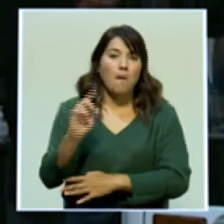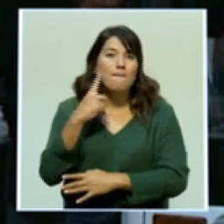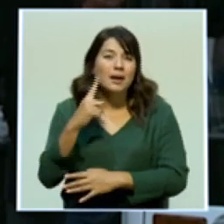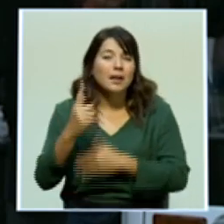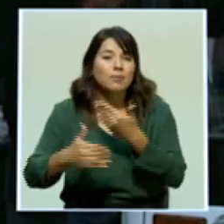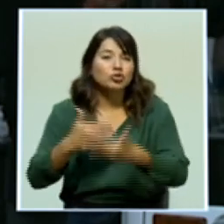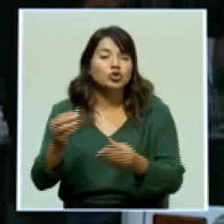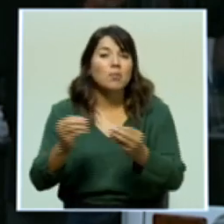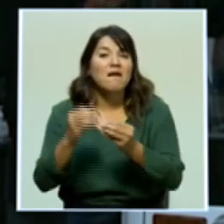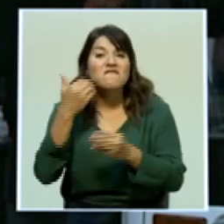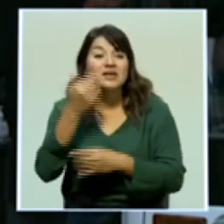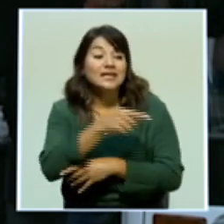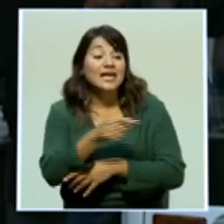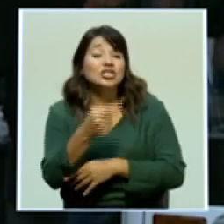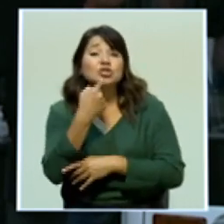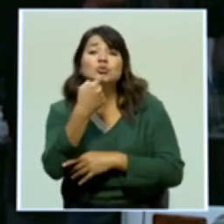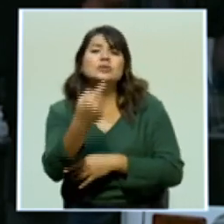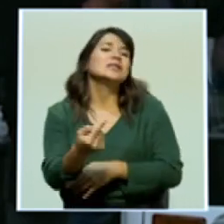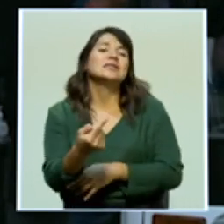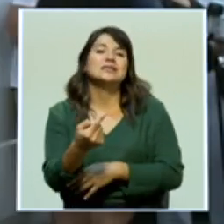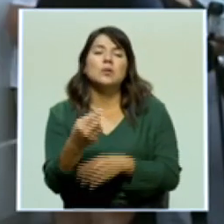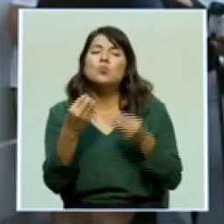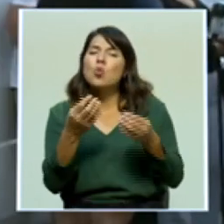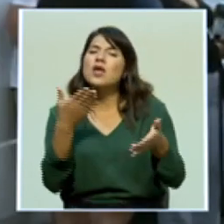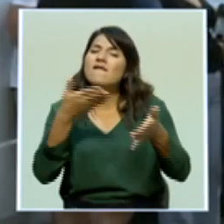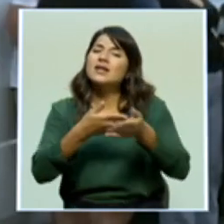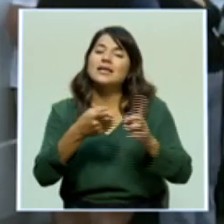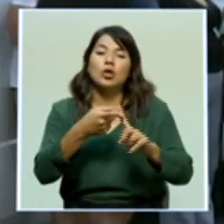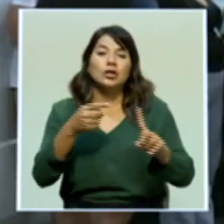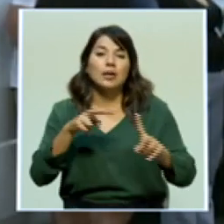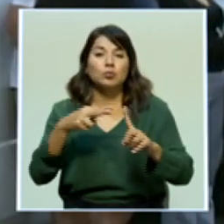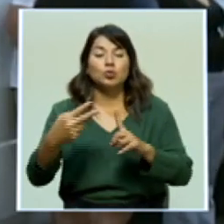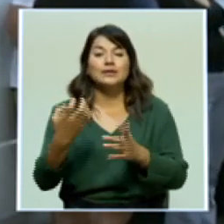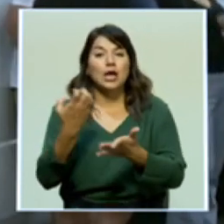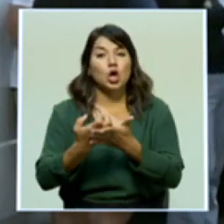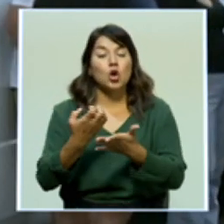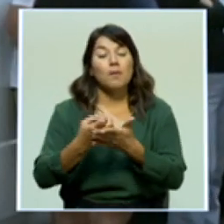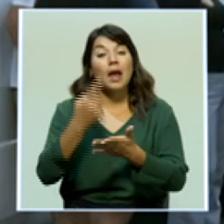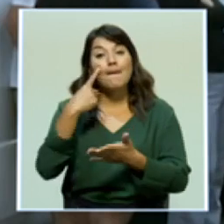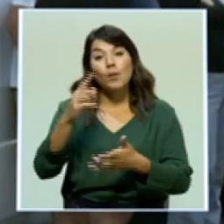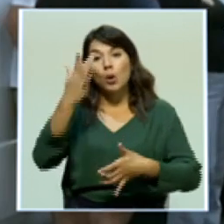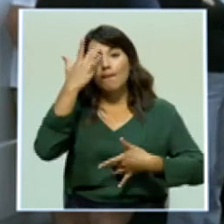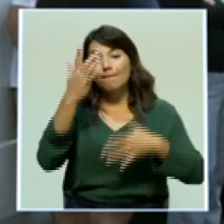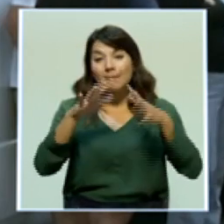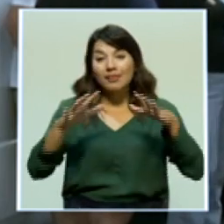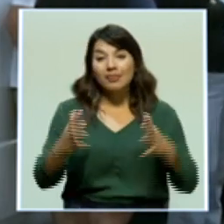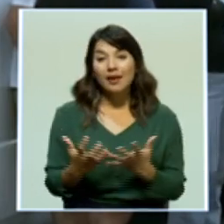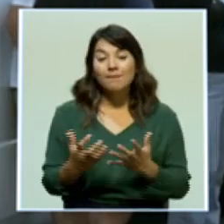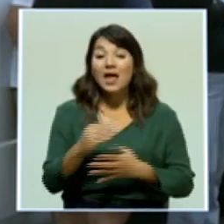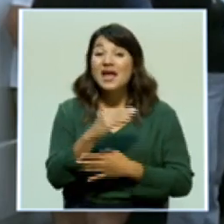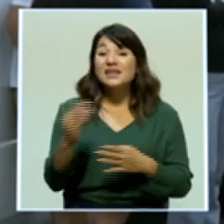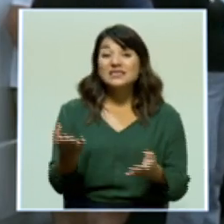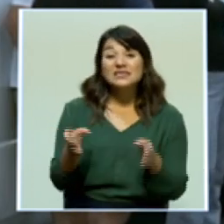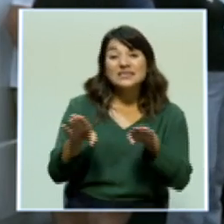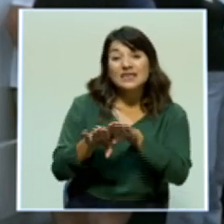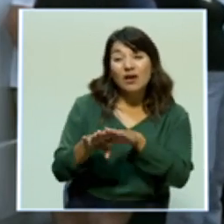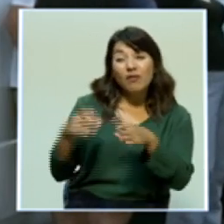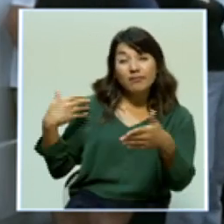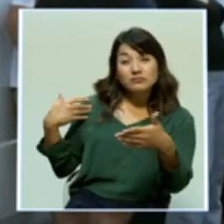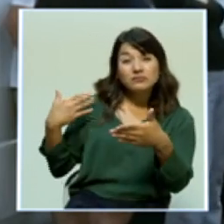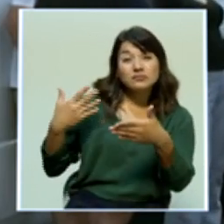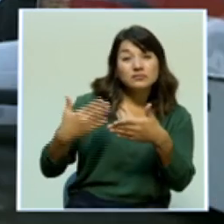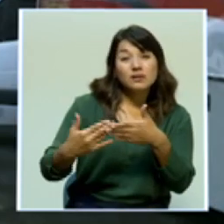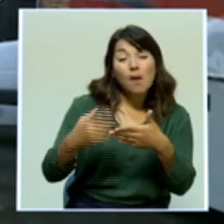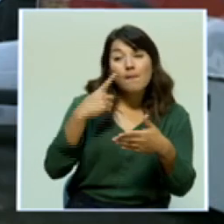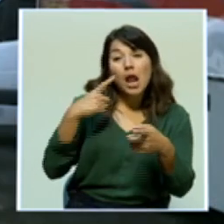Este gremio manifiesta que ha sido uno de los más golpeados económicamente a raíz de la pandemia y los cierres que se dieron hace algunos meses para